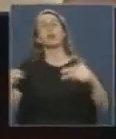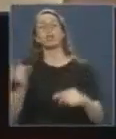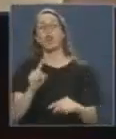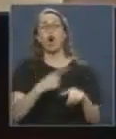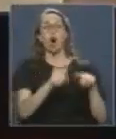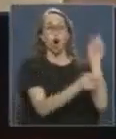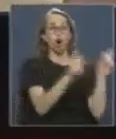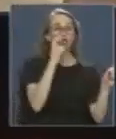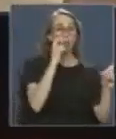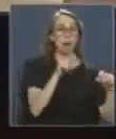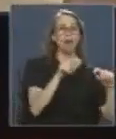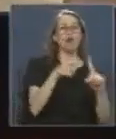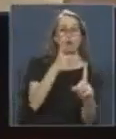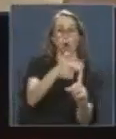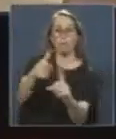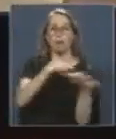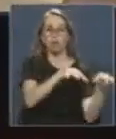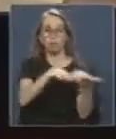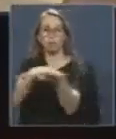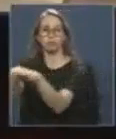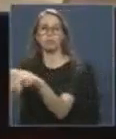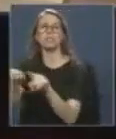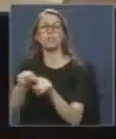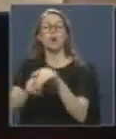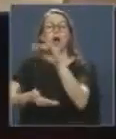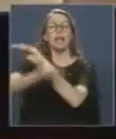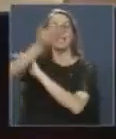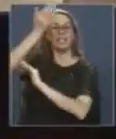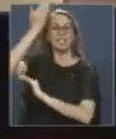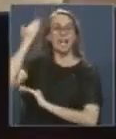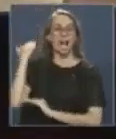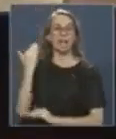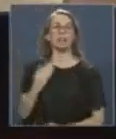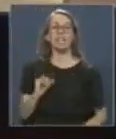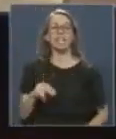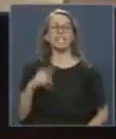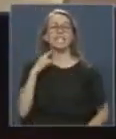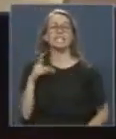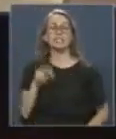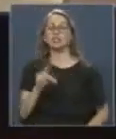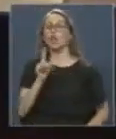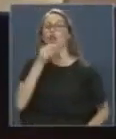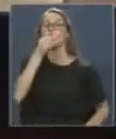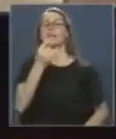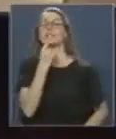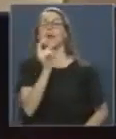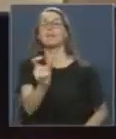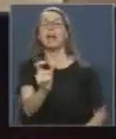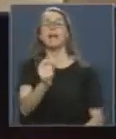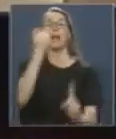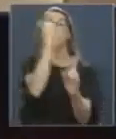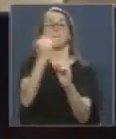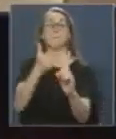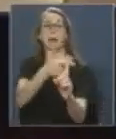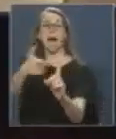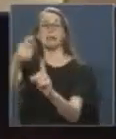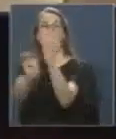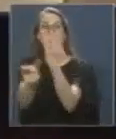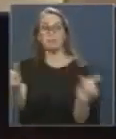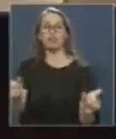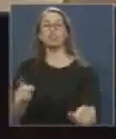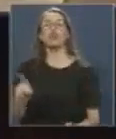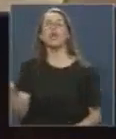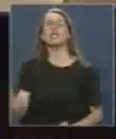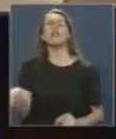humanos. Al igual como durante la Inquisición no se decía que se mataba gente, sino que eran purificados mediante el